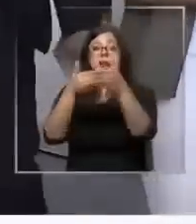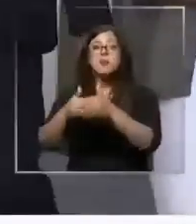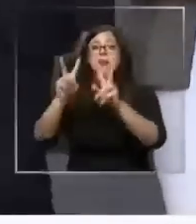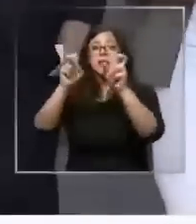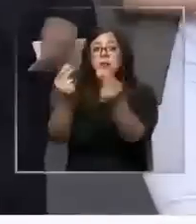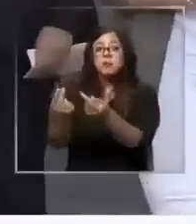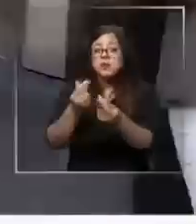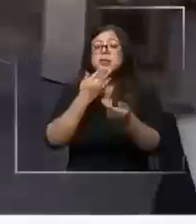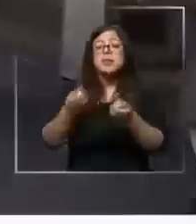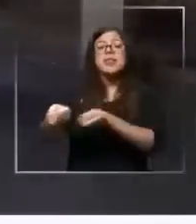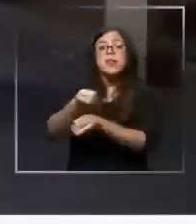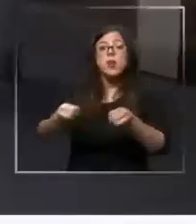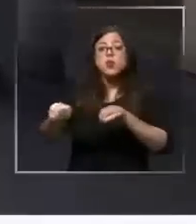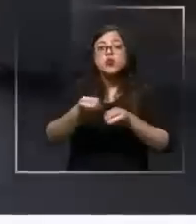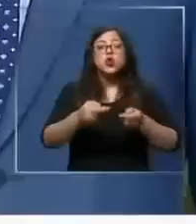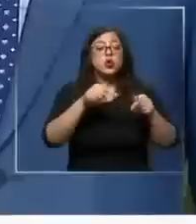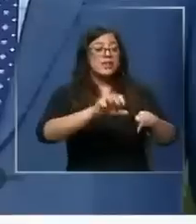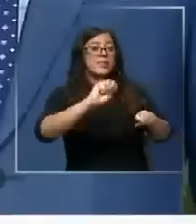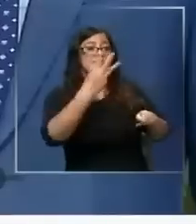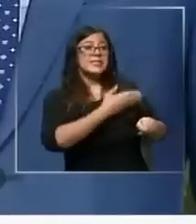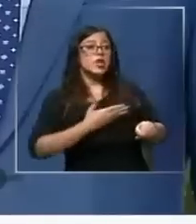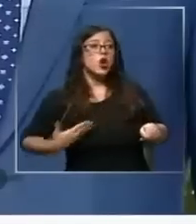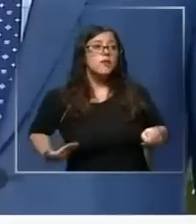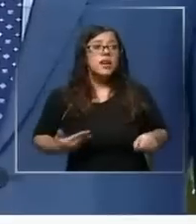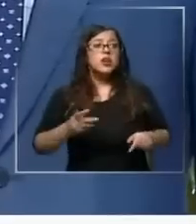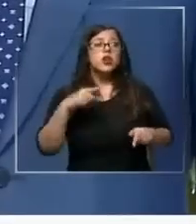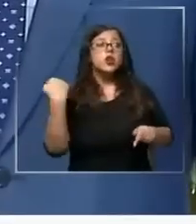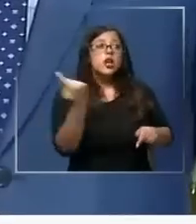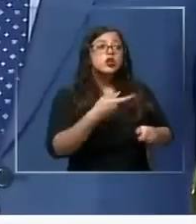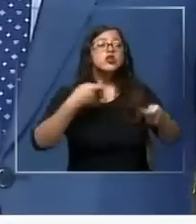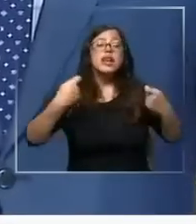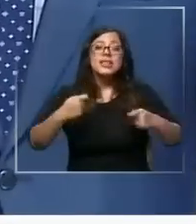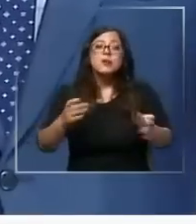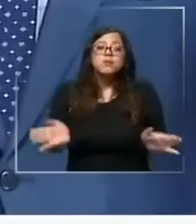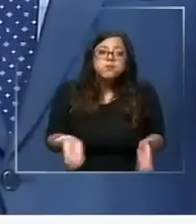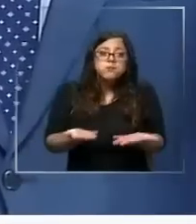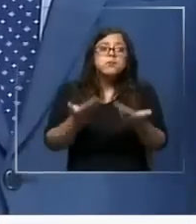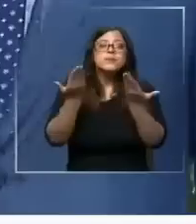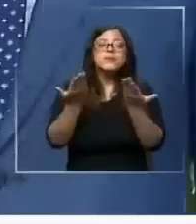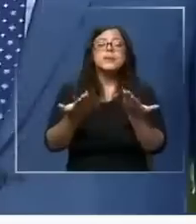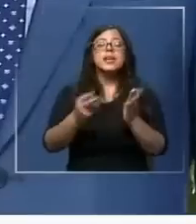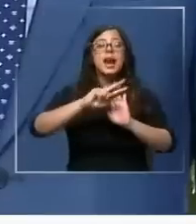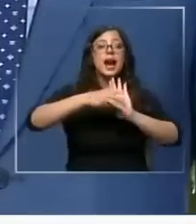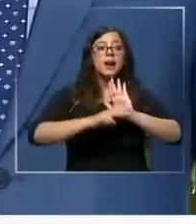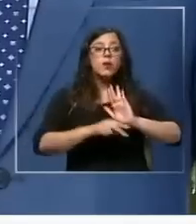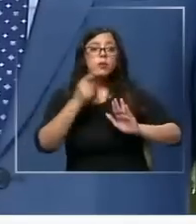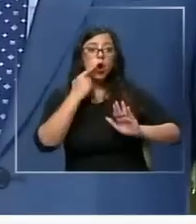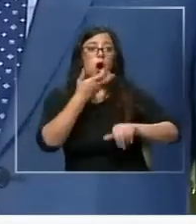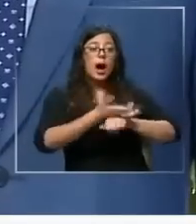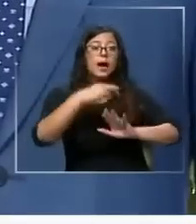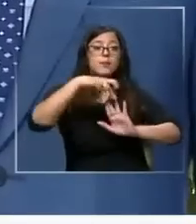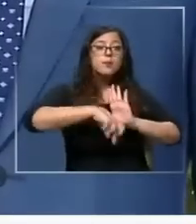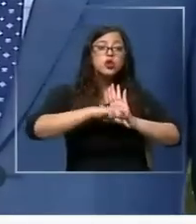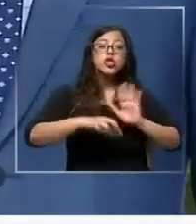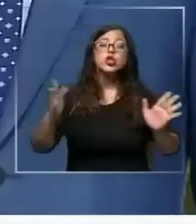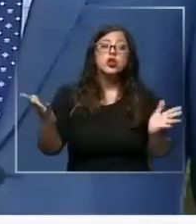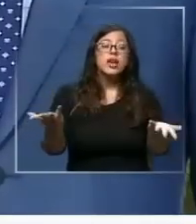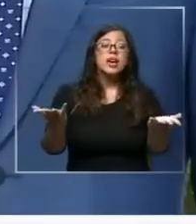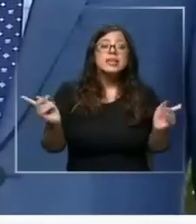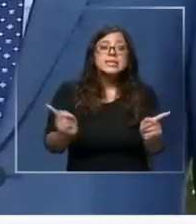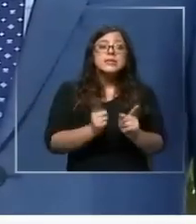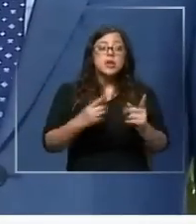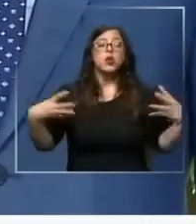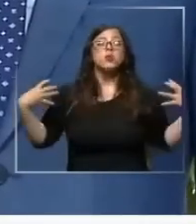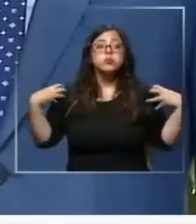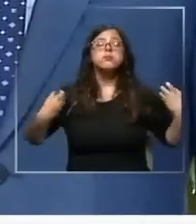montos y devolución. Este es el tercer gobierno en el que estamos tratando de sacar adelante esta reforma. Existe un proyecto muy acotado y